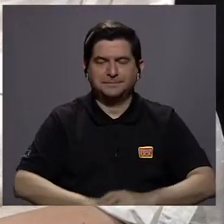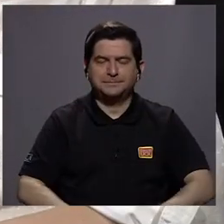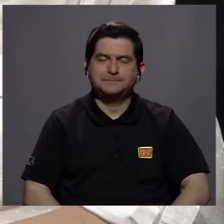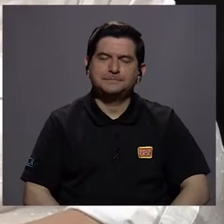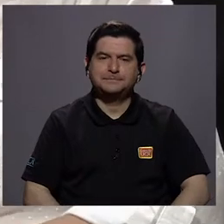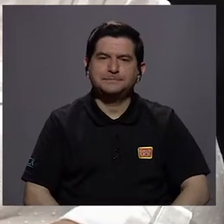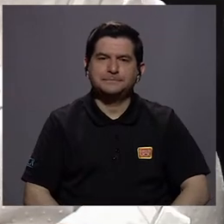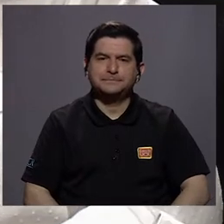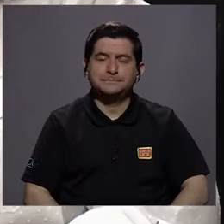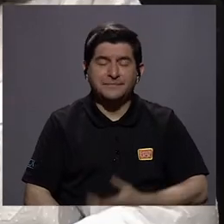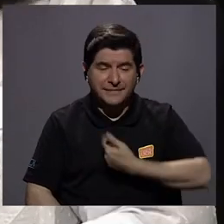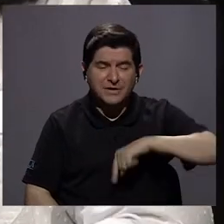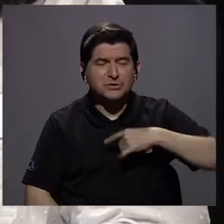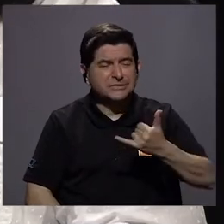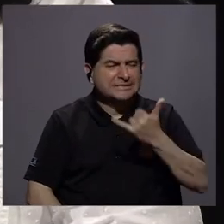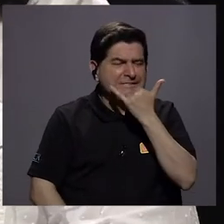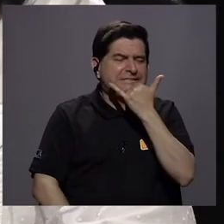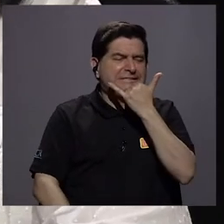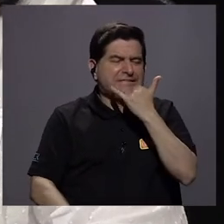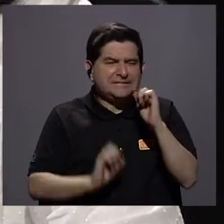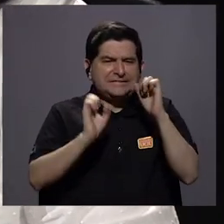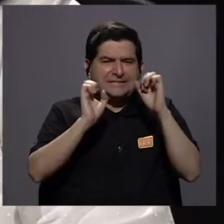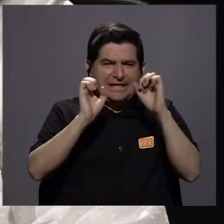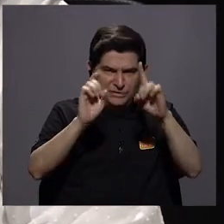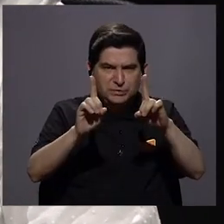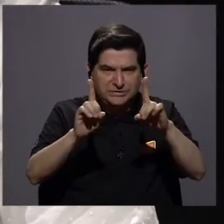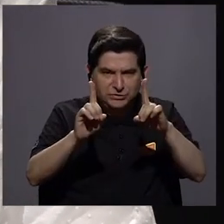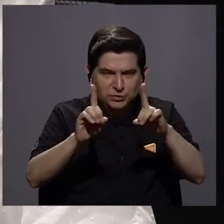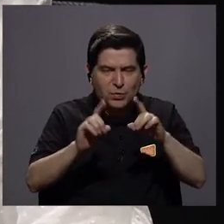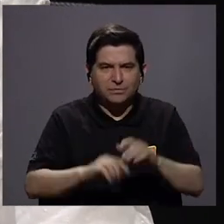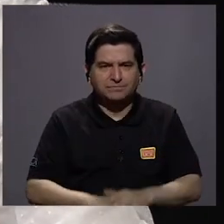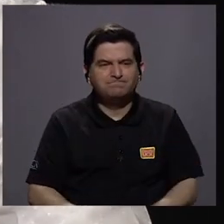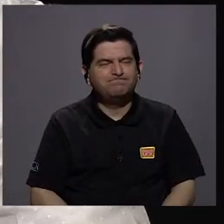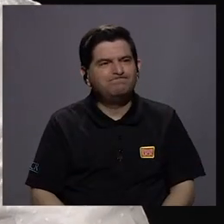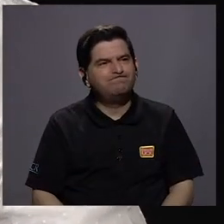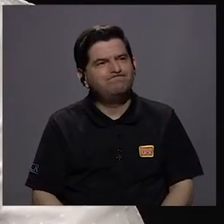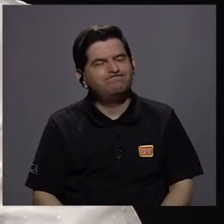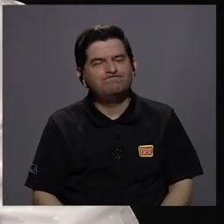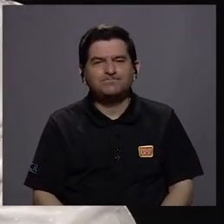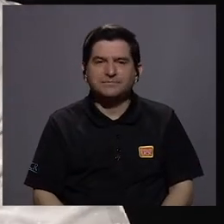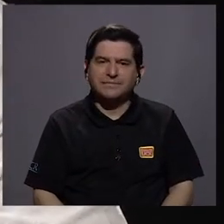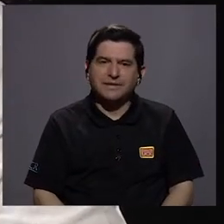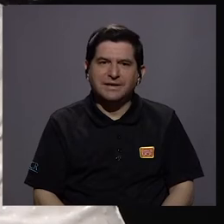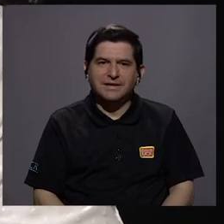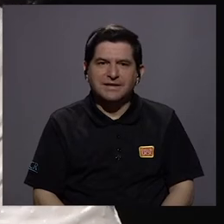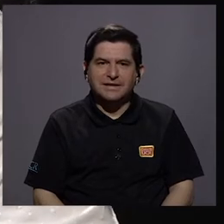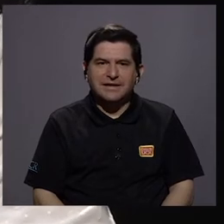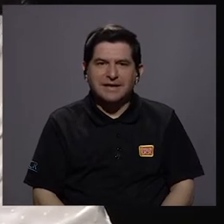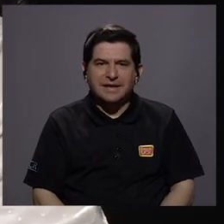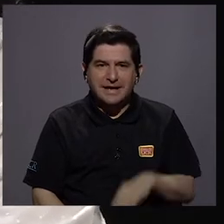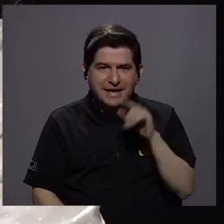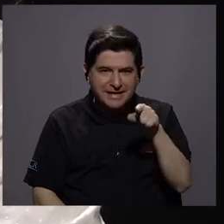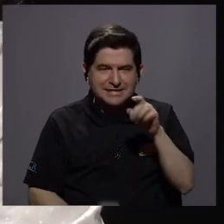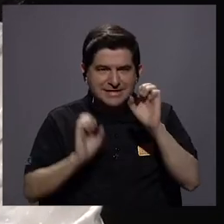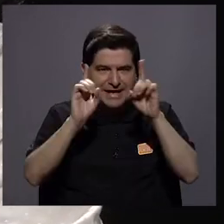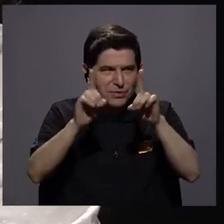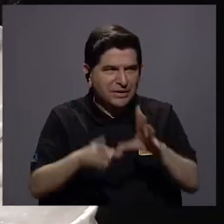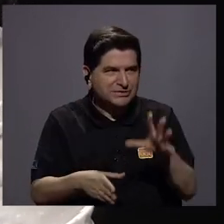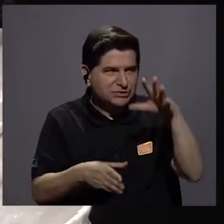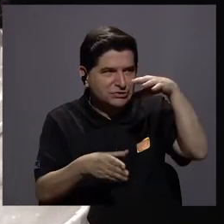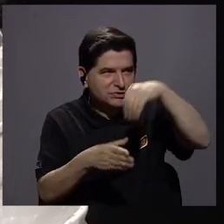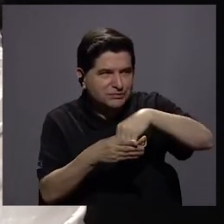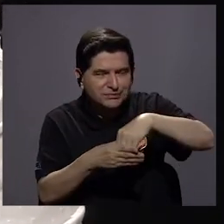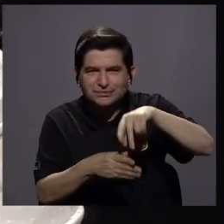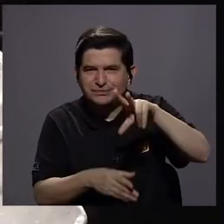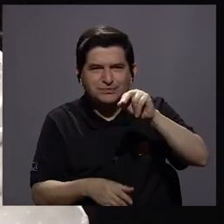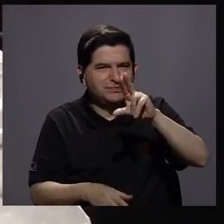Hemos fallado en una educación que sea inclusiva. Ese es